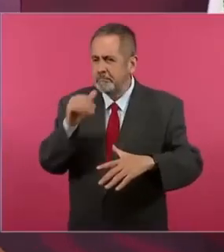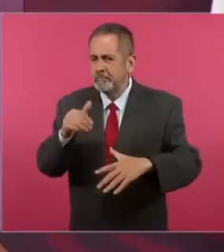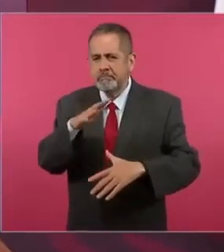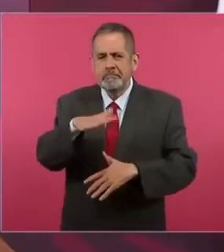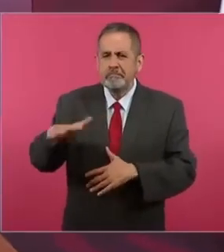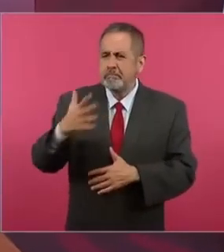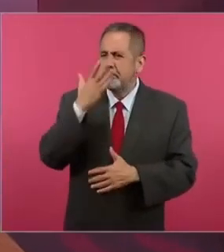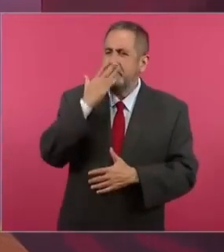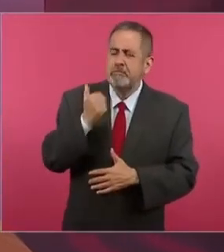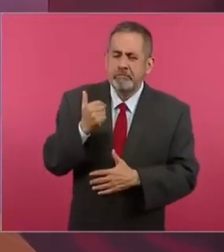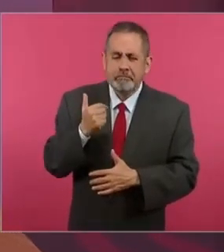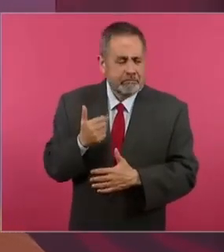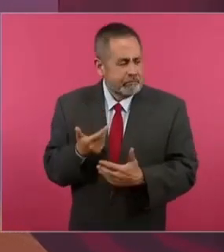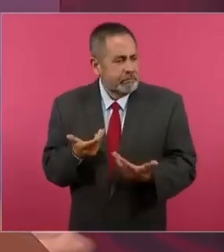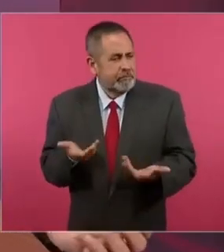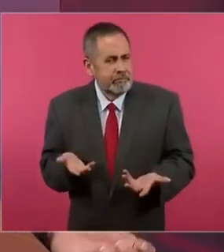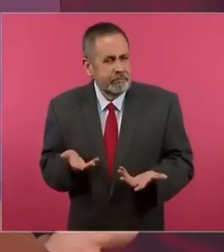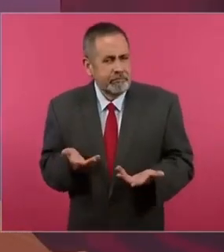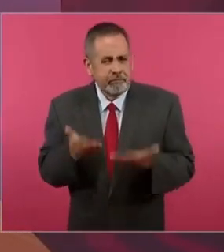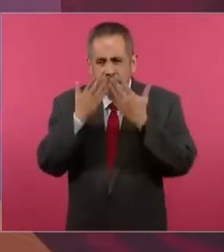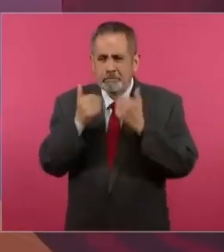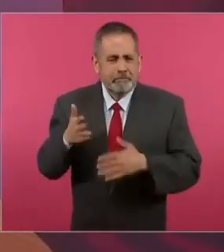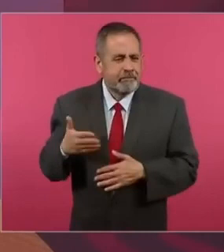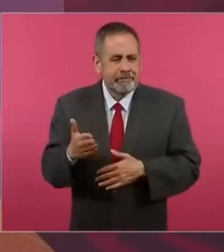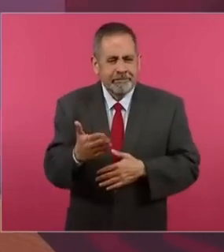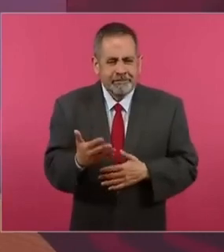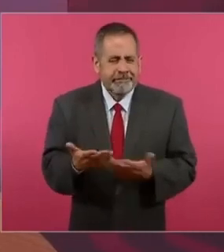hay mares, no hay pescado.